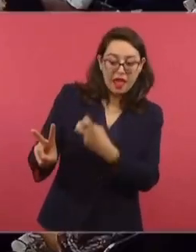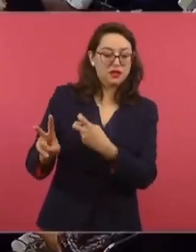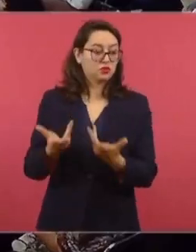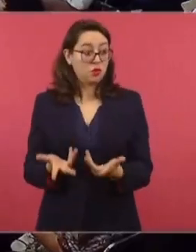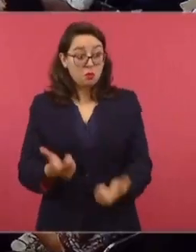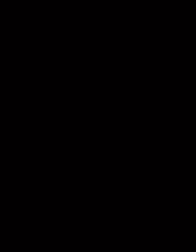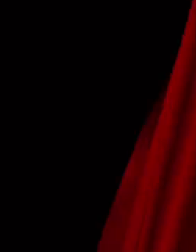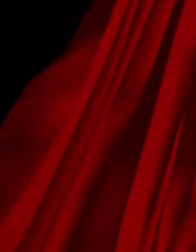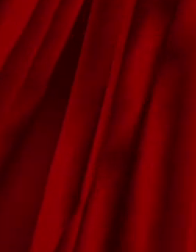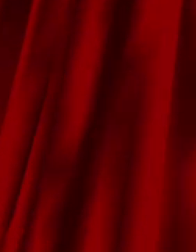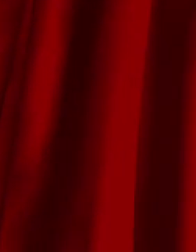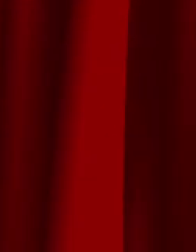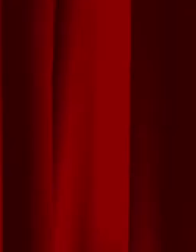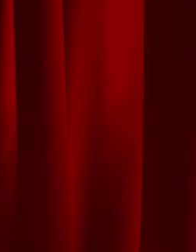sino la honestidad. ¡Gracias